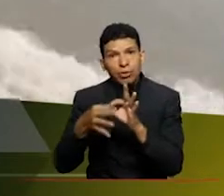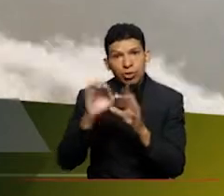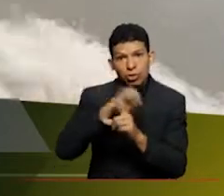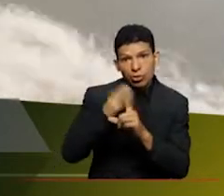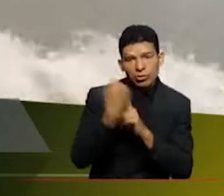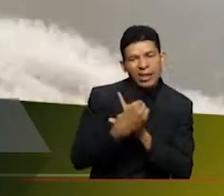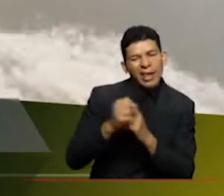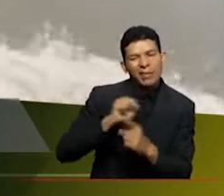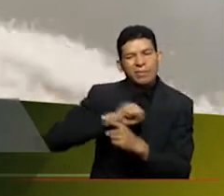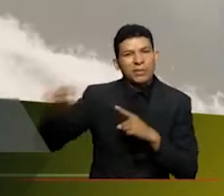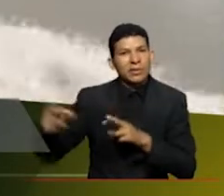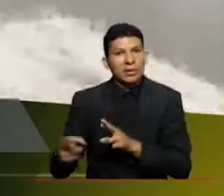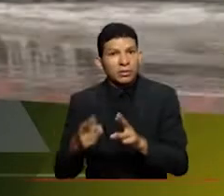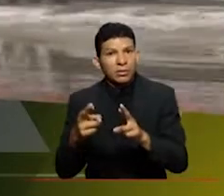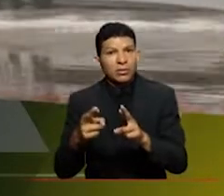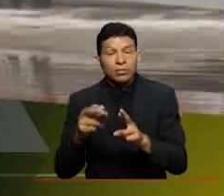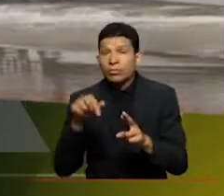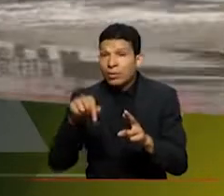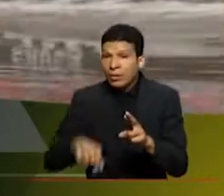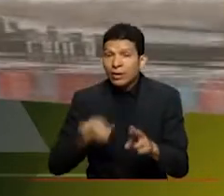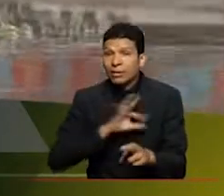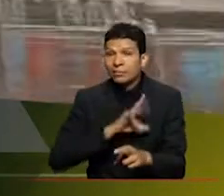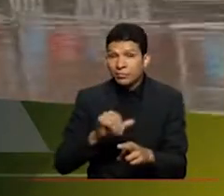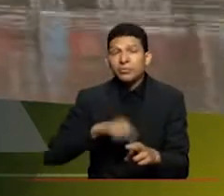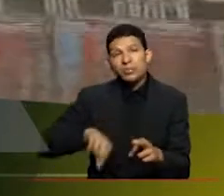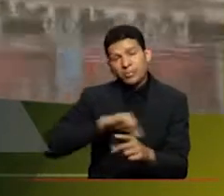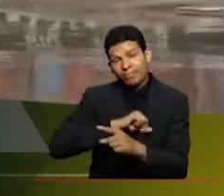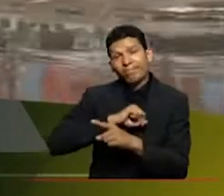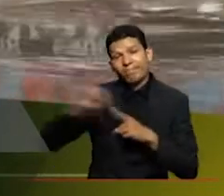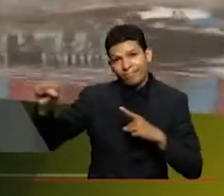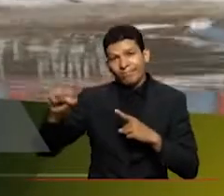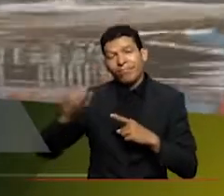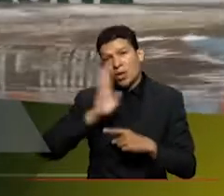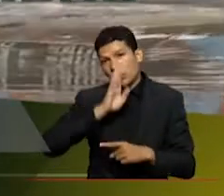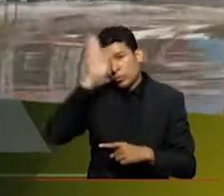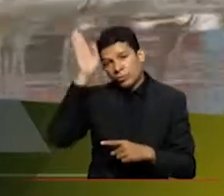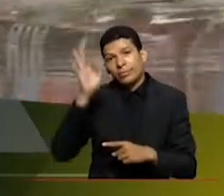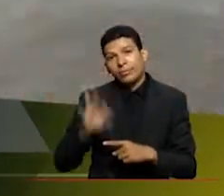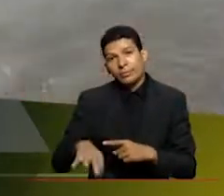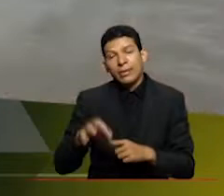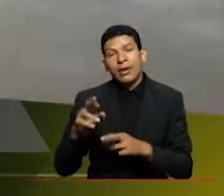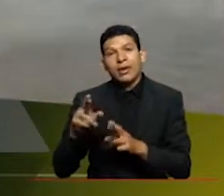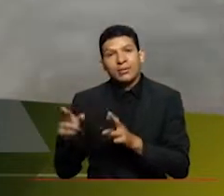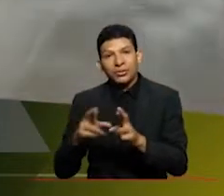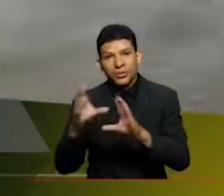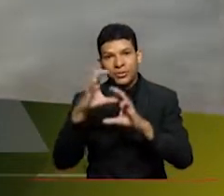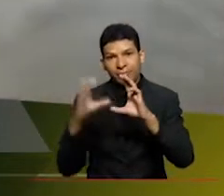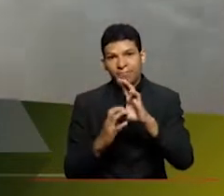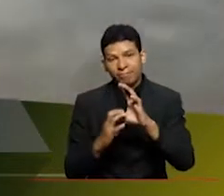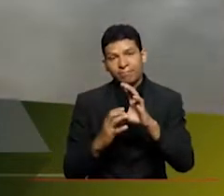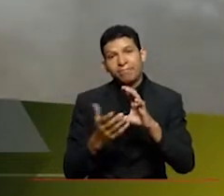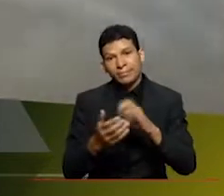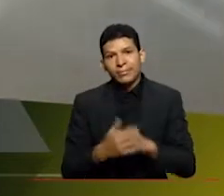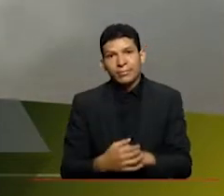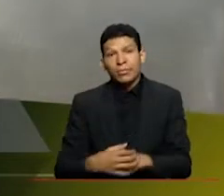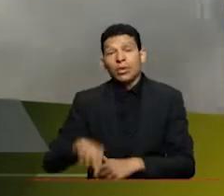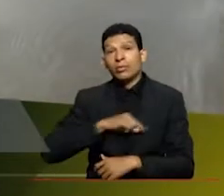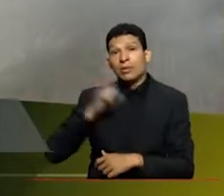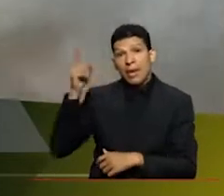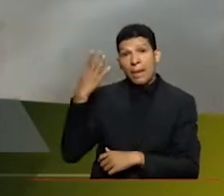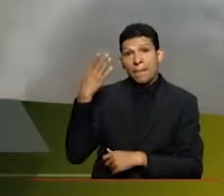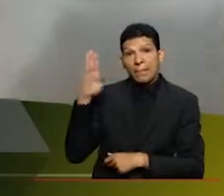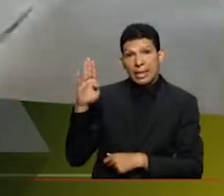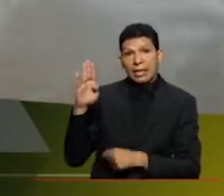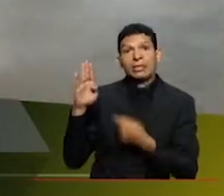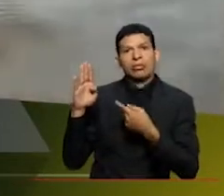espalda a los ríos nosotros en el cali en particular le hemos dado la espalda tradicional y históricamente al río cauca mientras que uno ve como en barranquilla